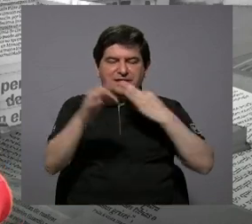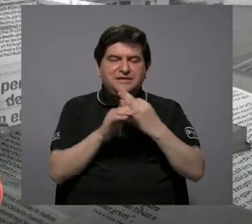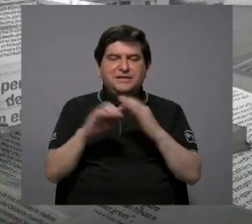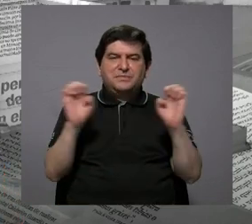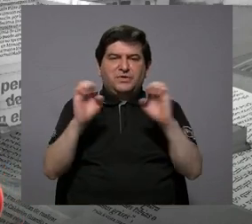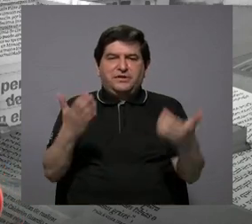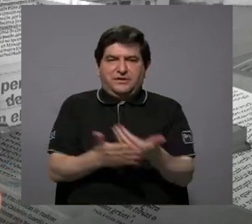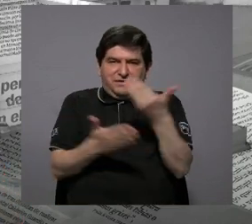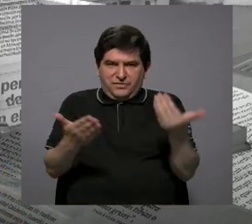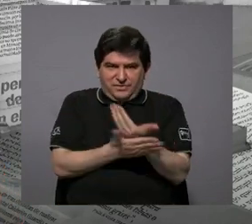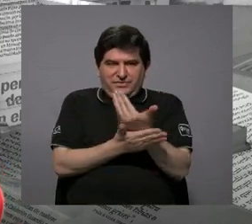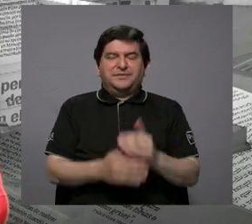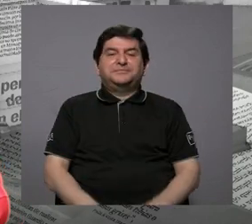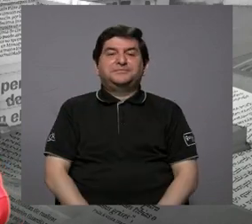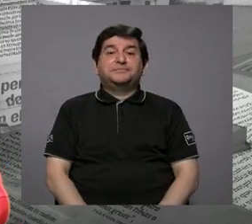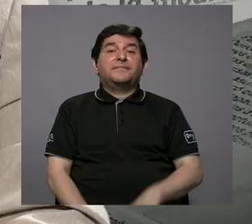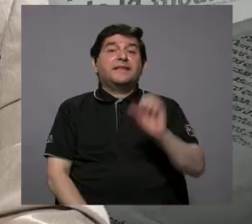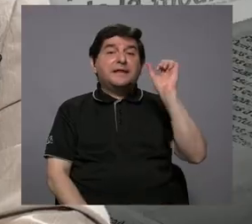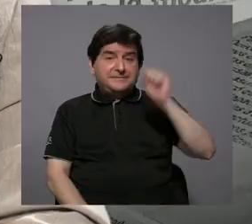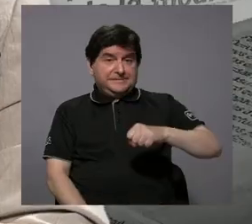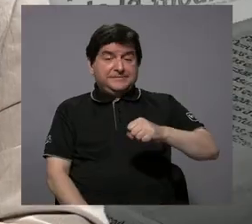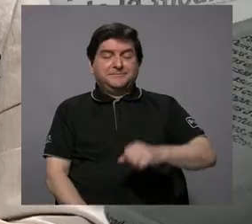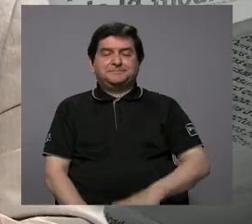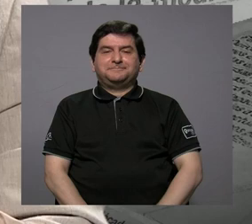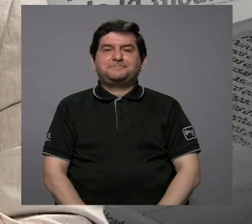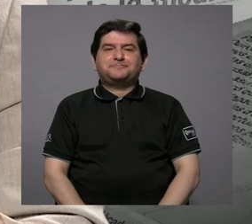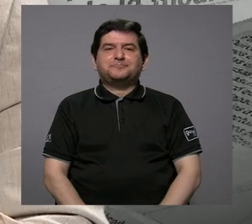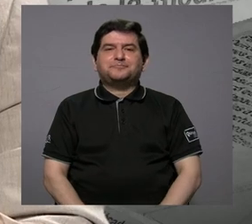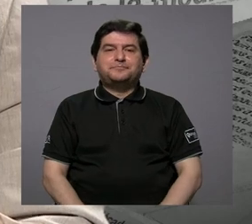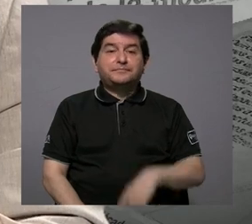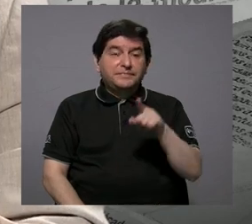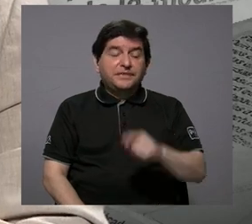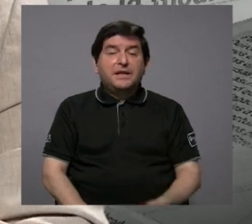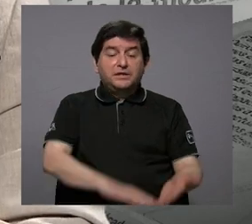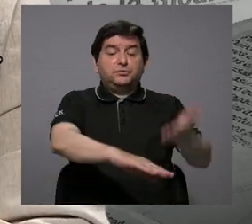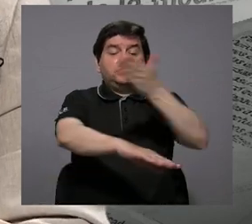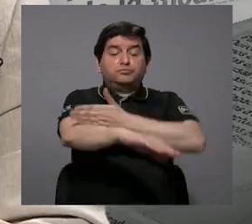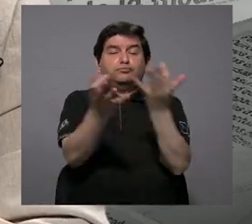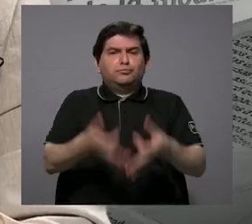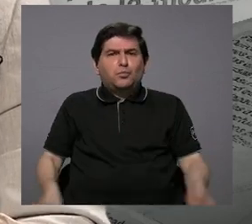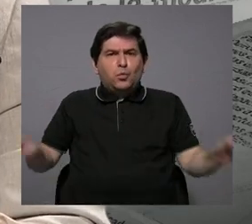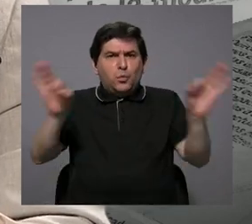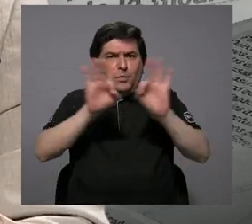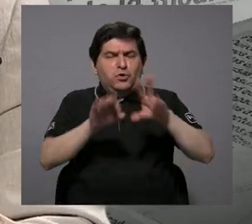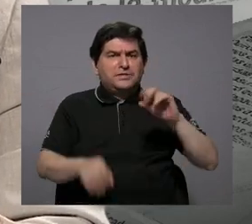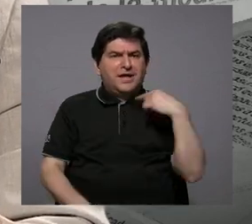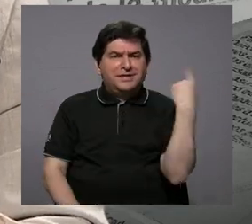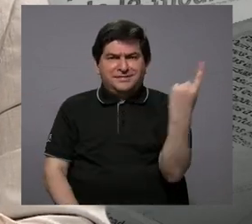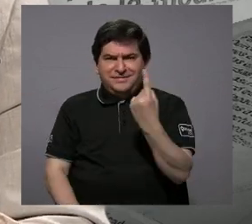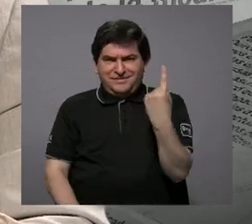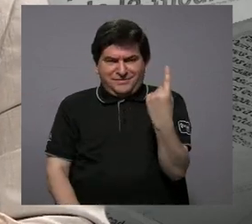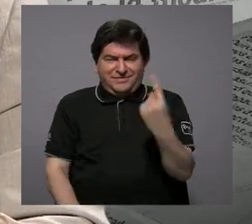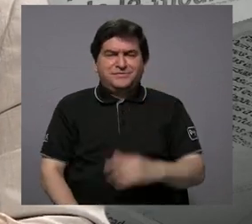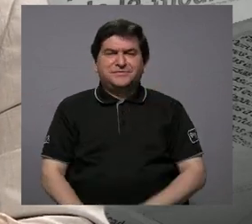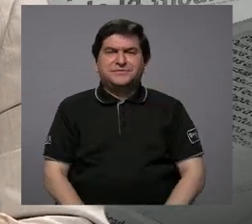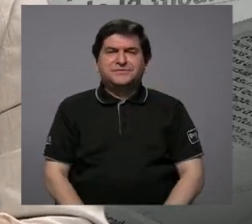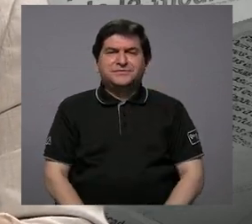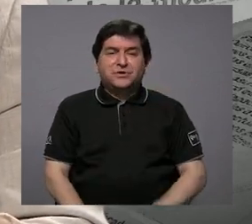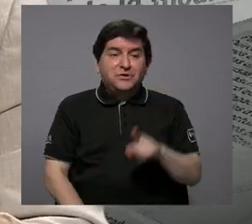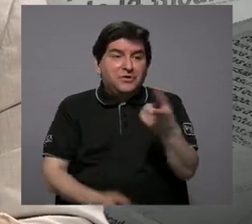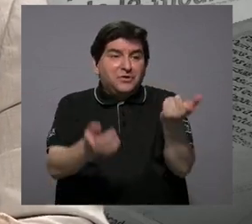fuentes renovables de energía. Gracias. Sí, definitivamente este es un paso muy importante que no solamente